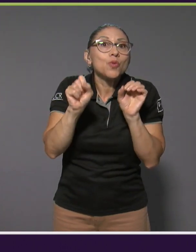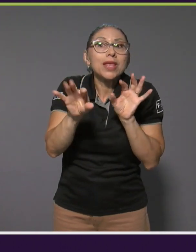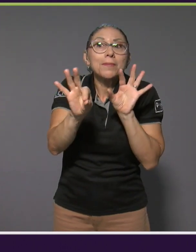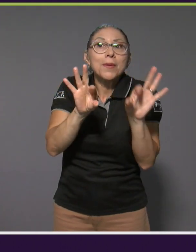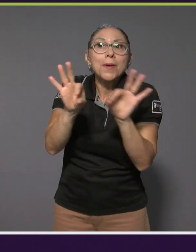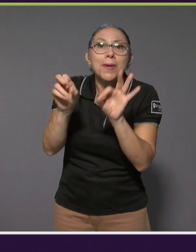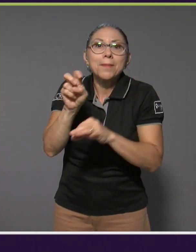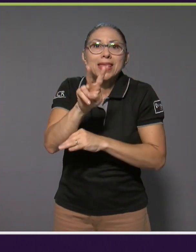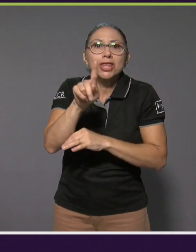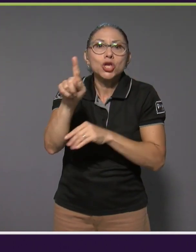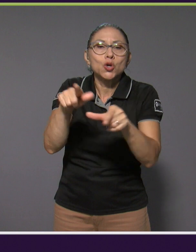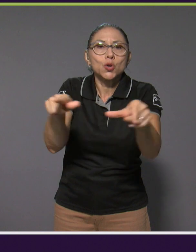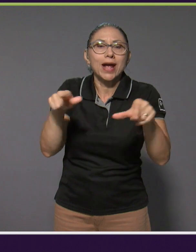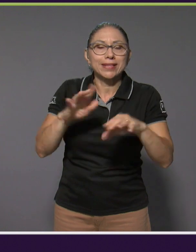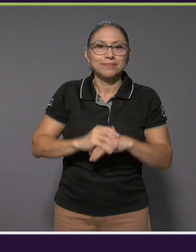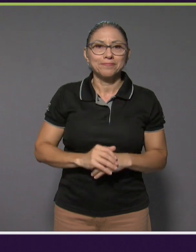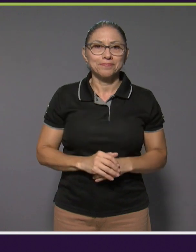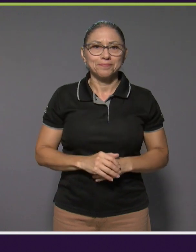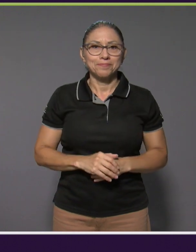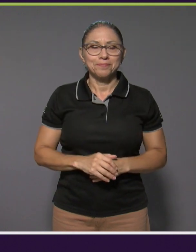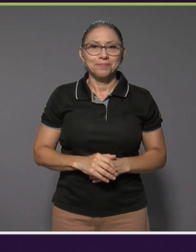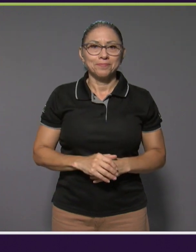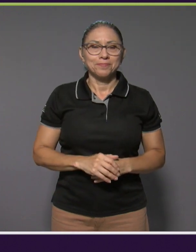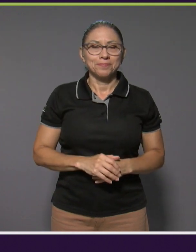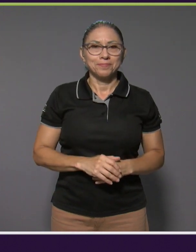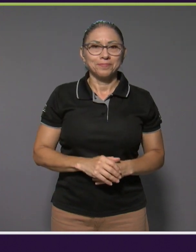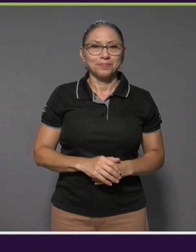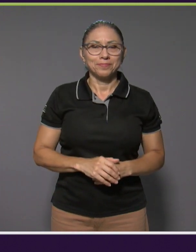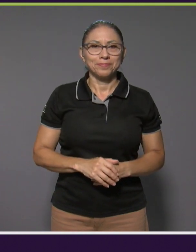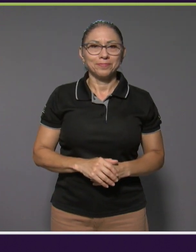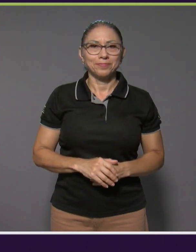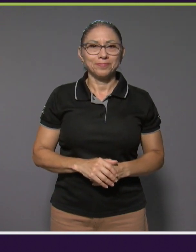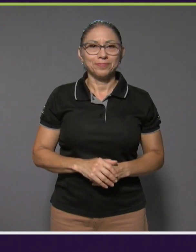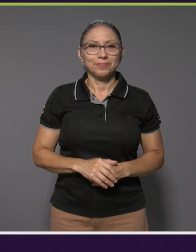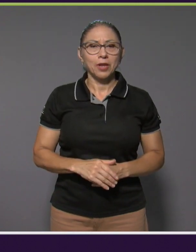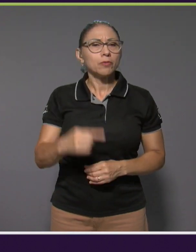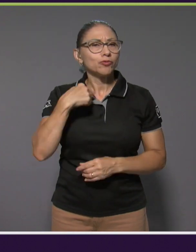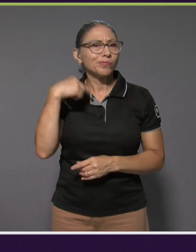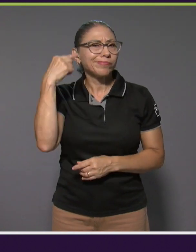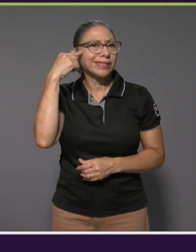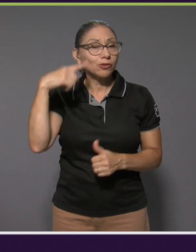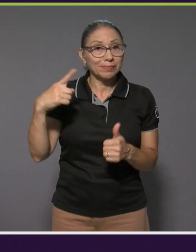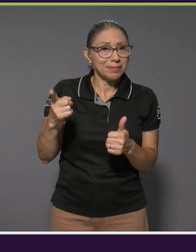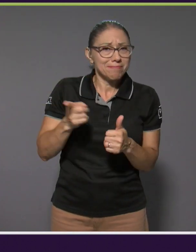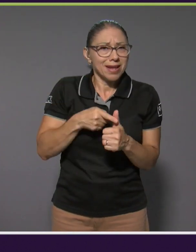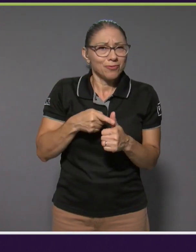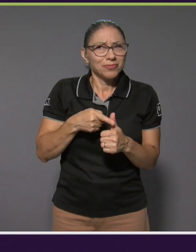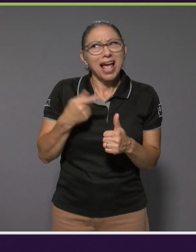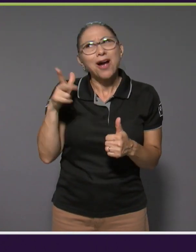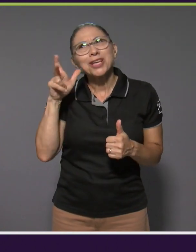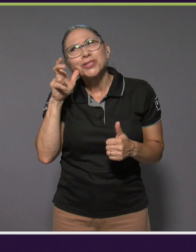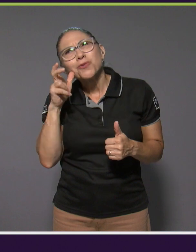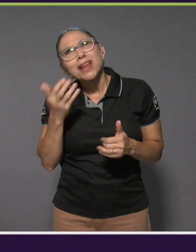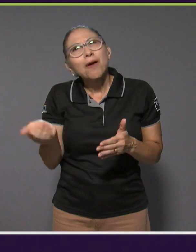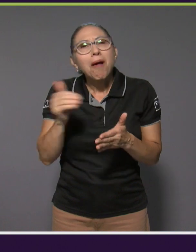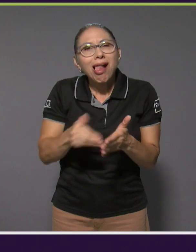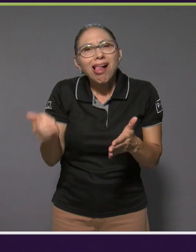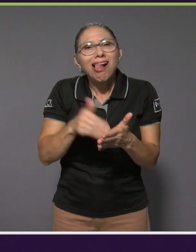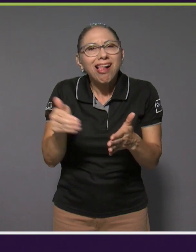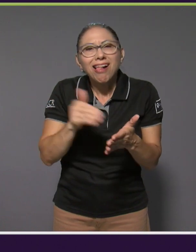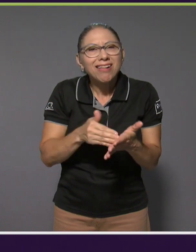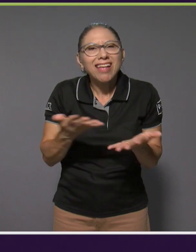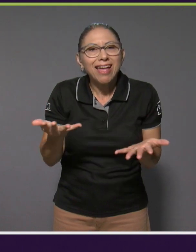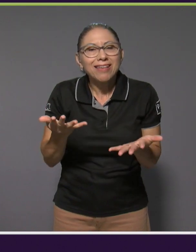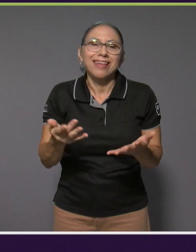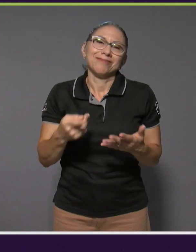vacantes. Pienso que el primer paso, aunque suene cursi y cliché, es creer.